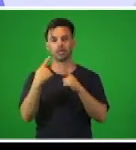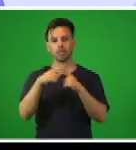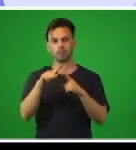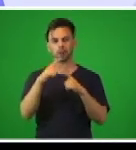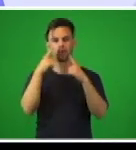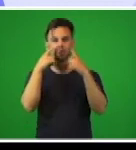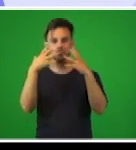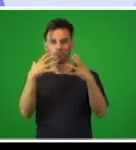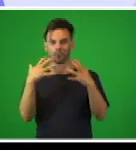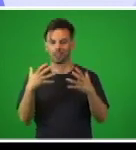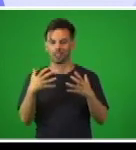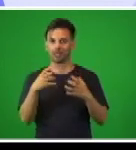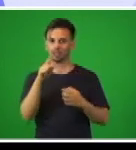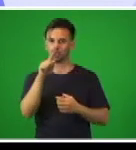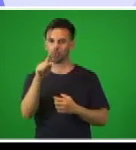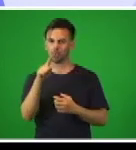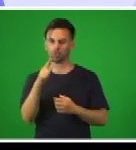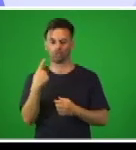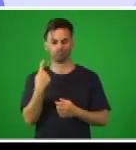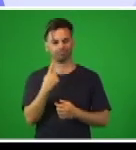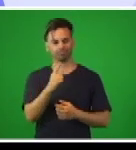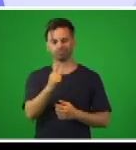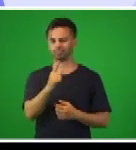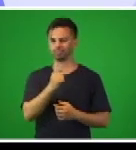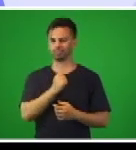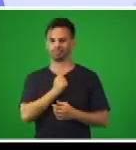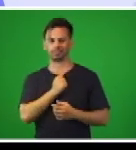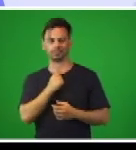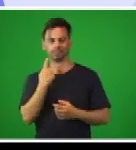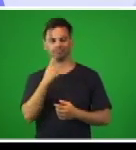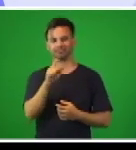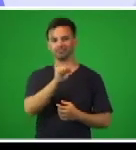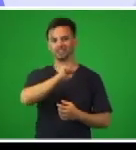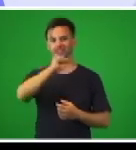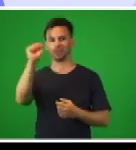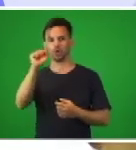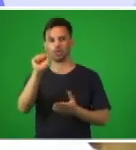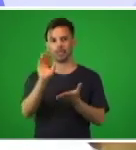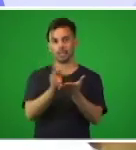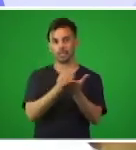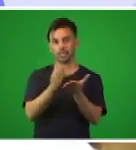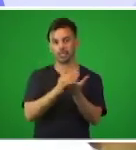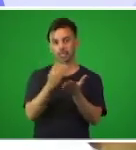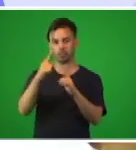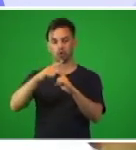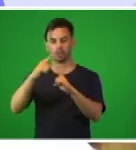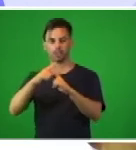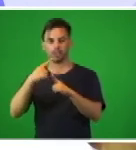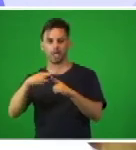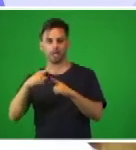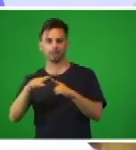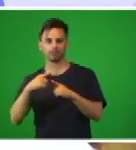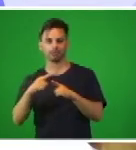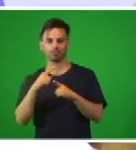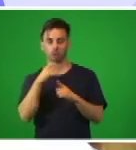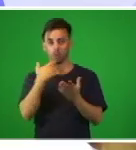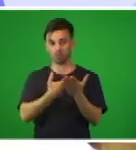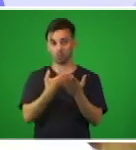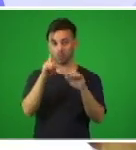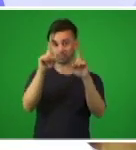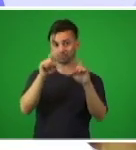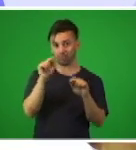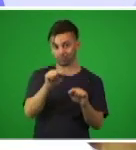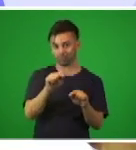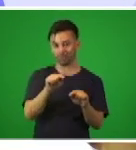sus hogares, pero es importante que ustedes se enfrenten a sus libros, a las actividades, y que puedan hacerlo de manera independiente.